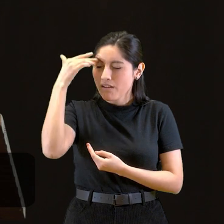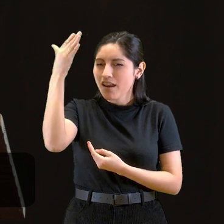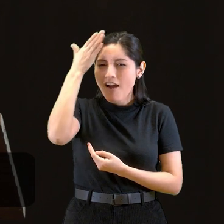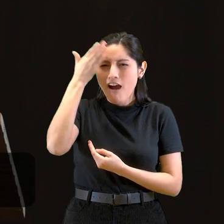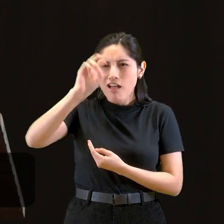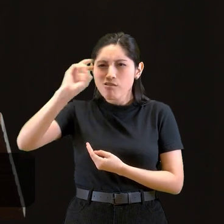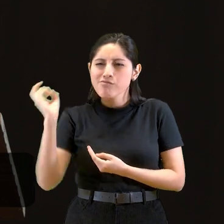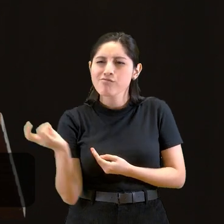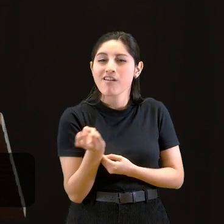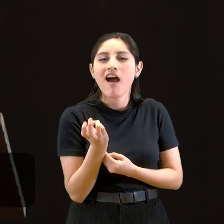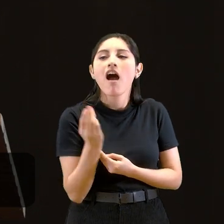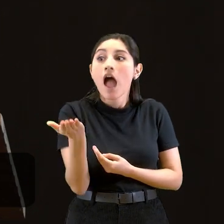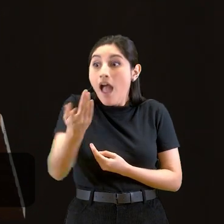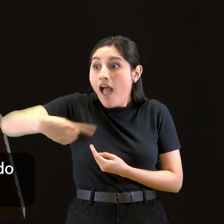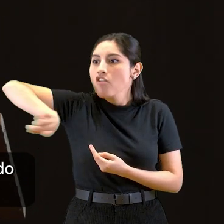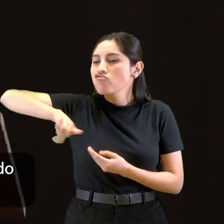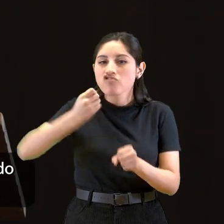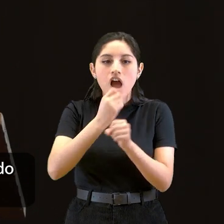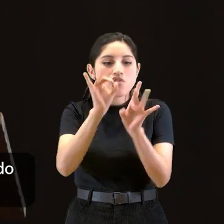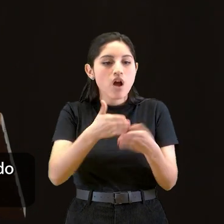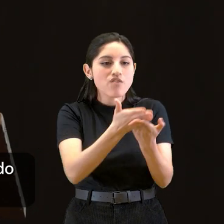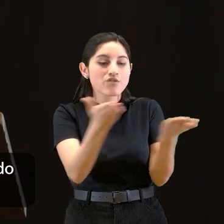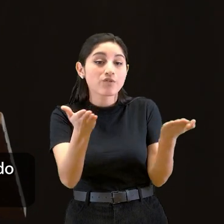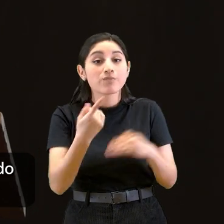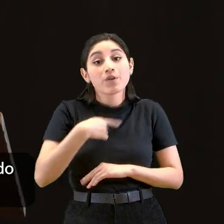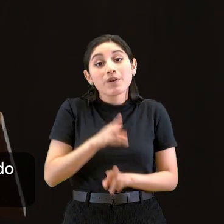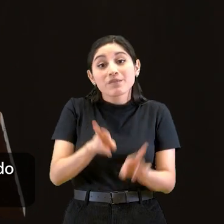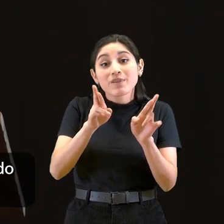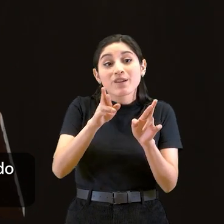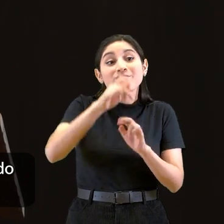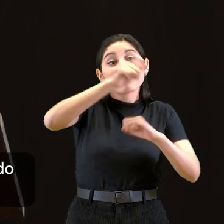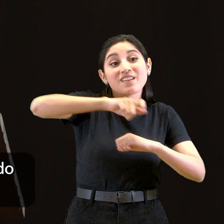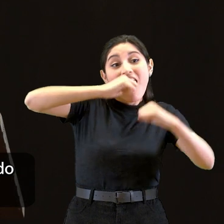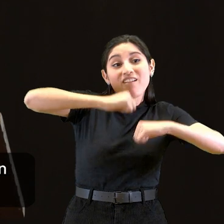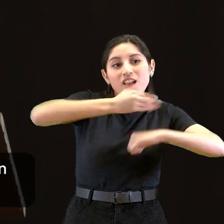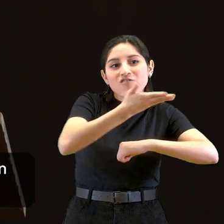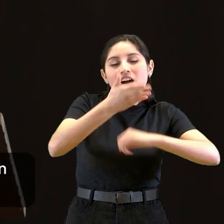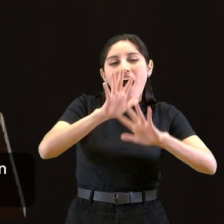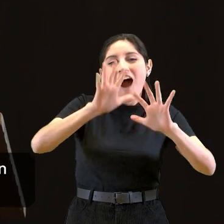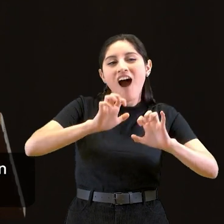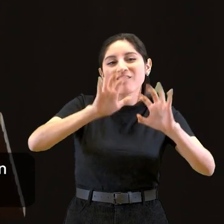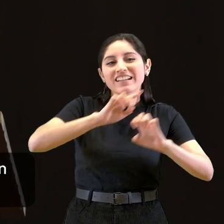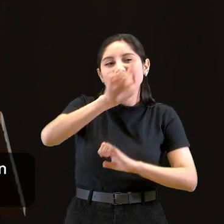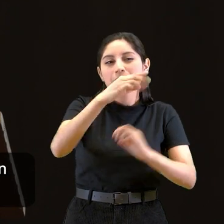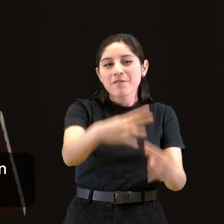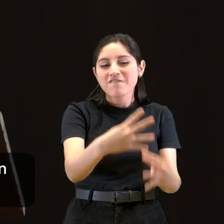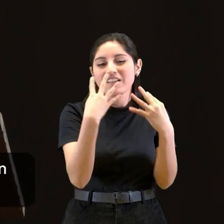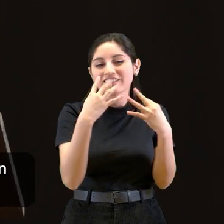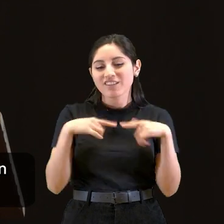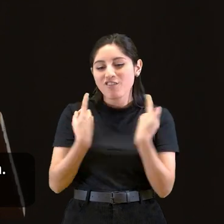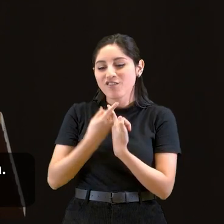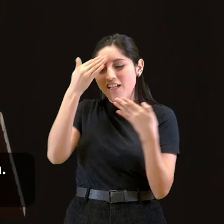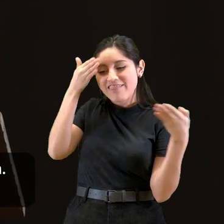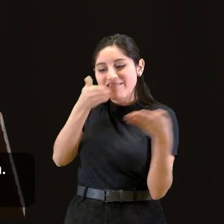Navarra que trabajan como vosotros y vosotras. Para los adultos y adultas espero que hayáis aprendido también y hayáis visto en qué estamos